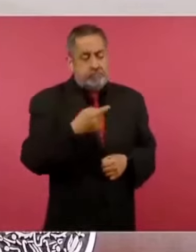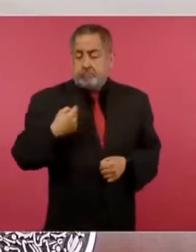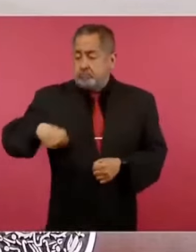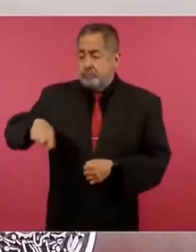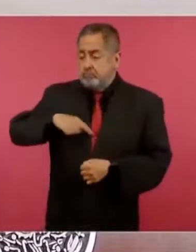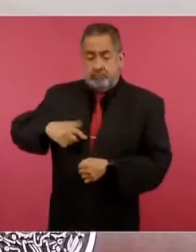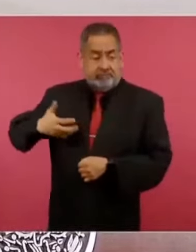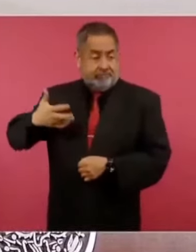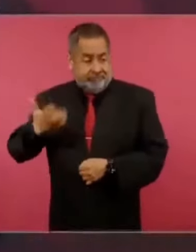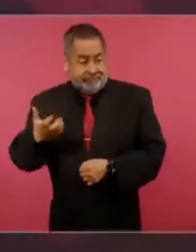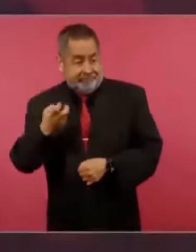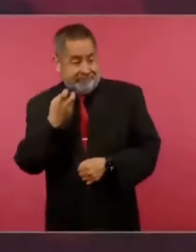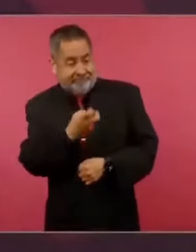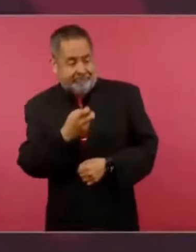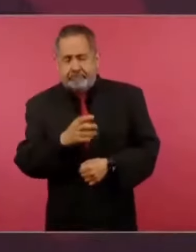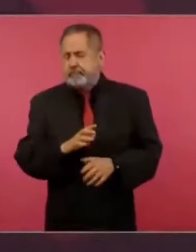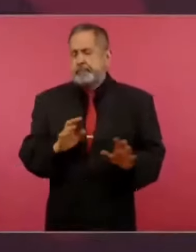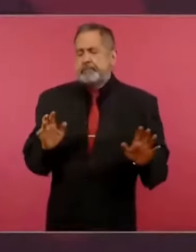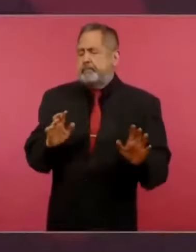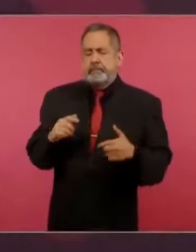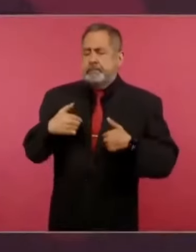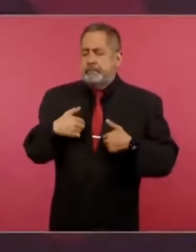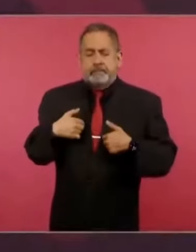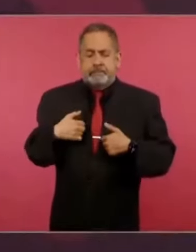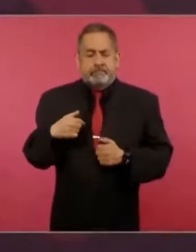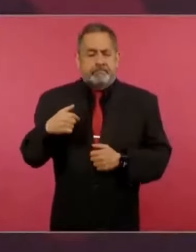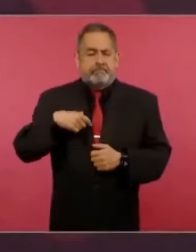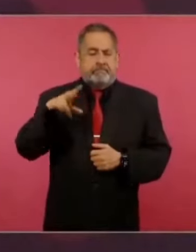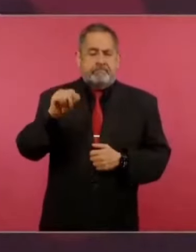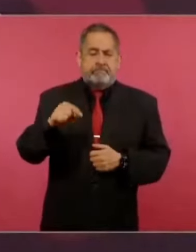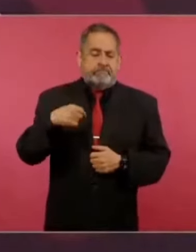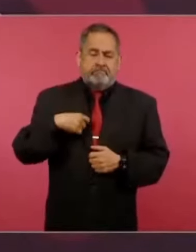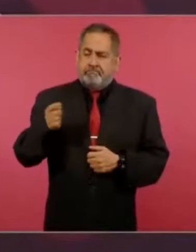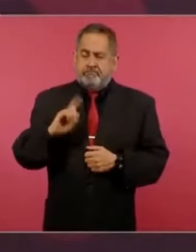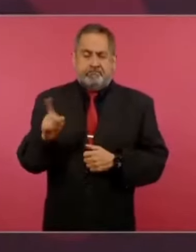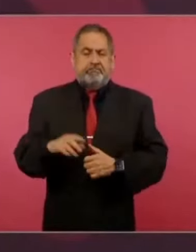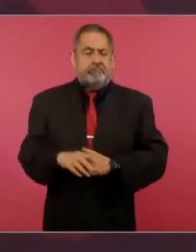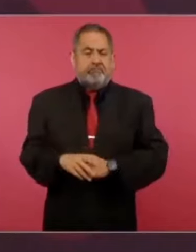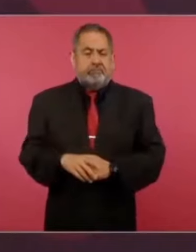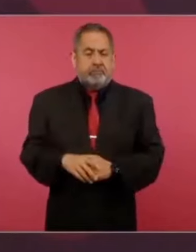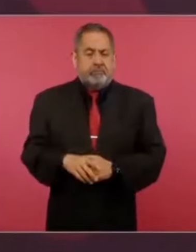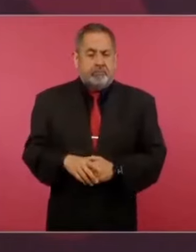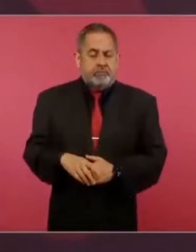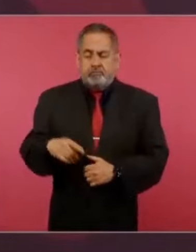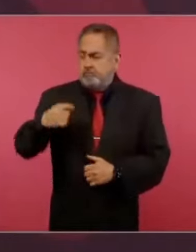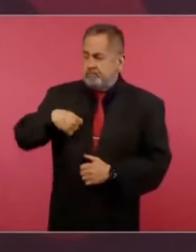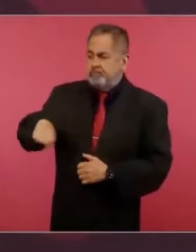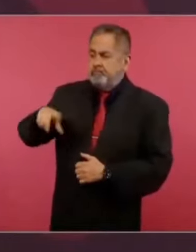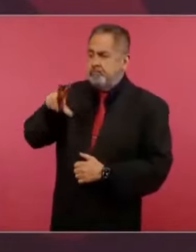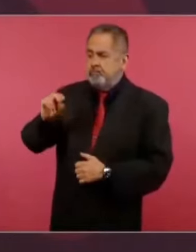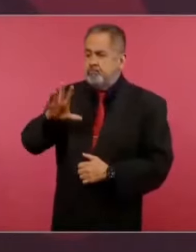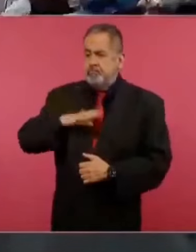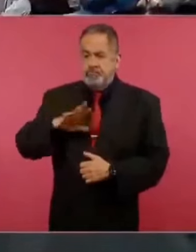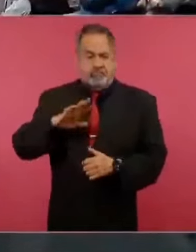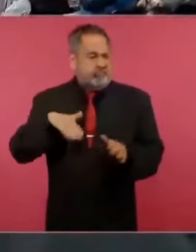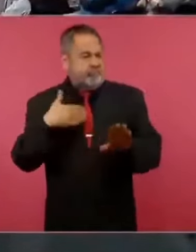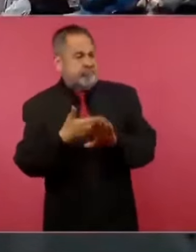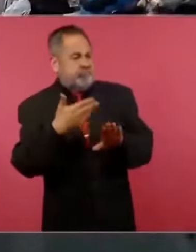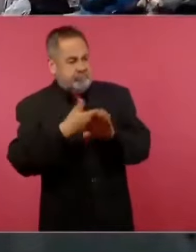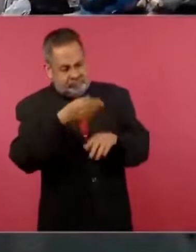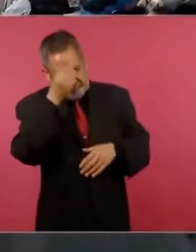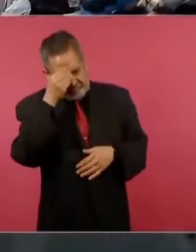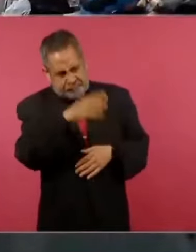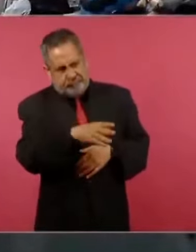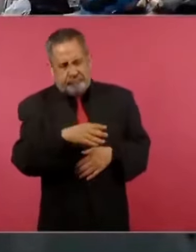no actuamos de